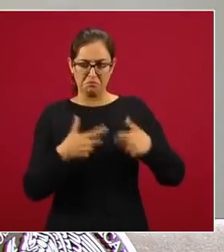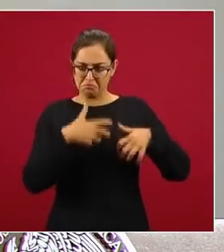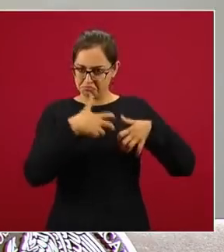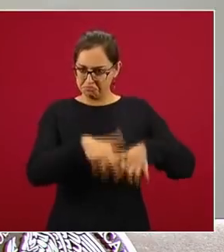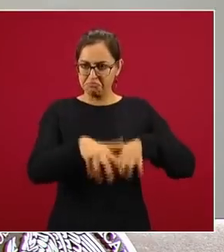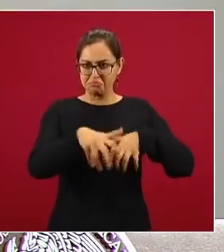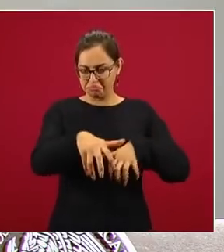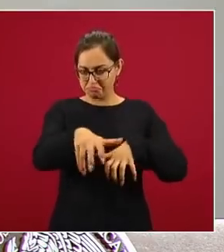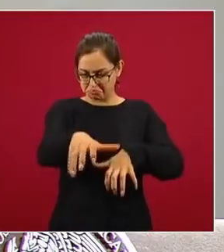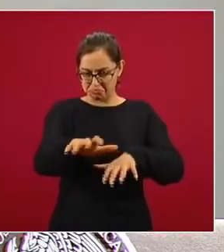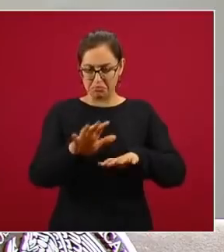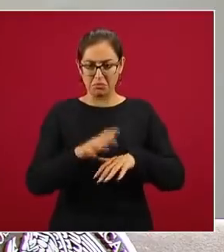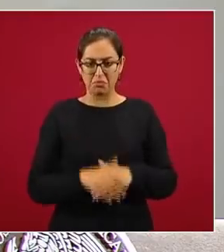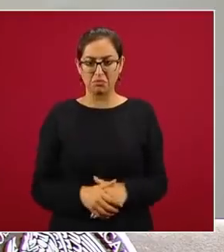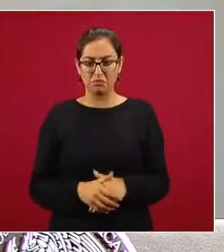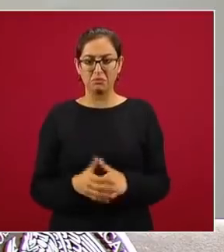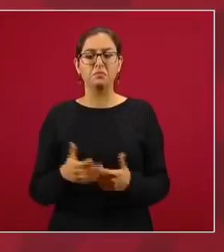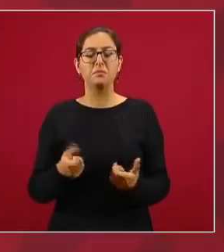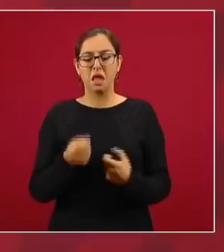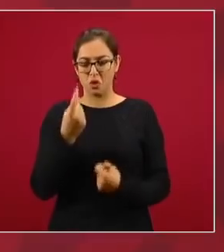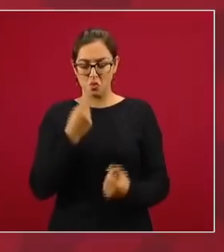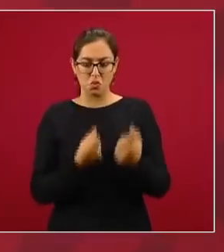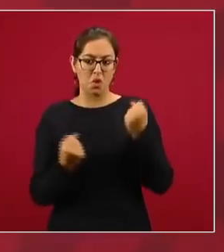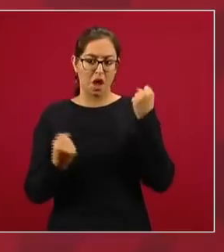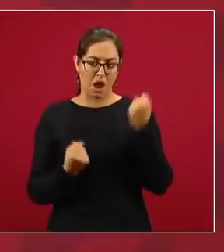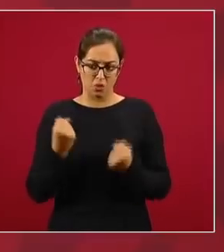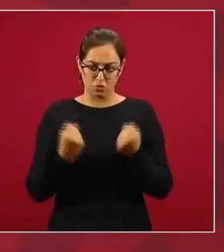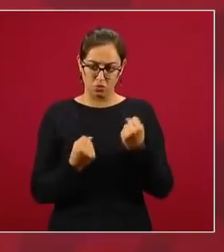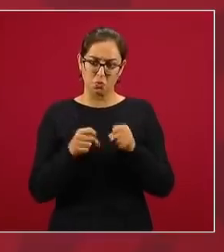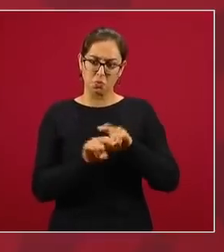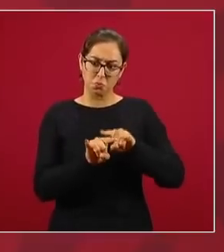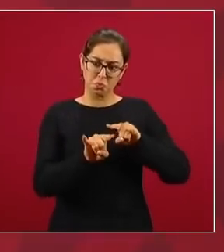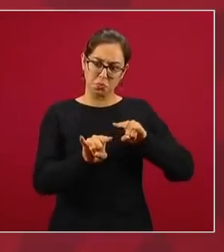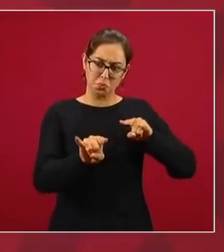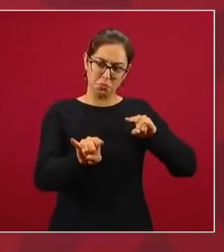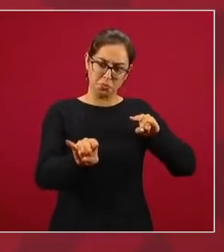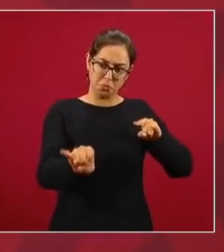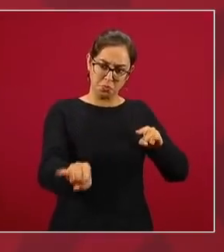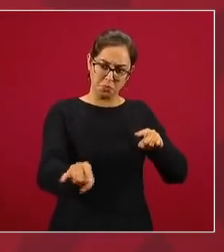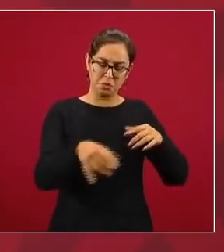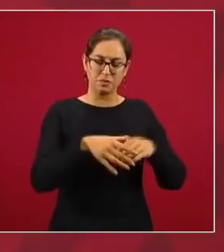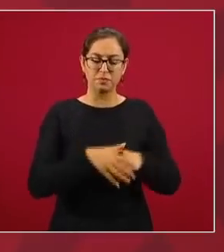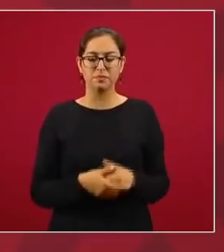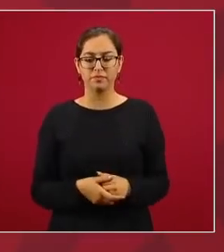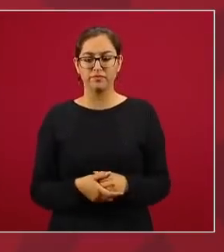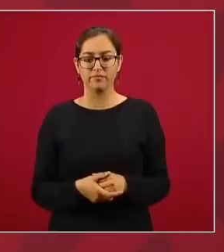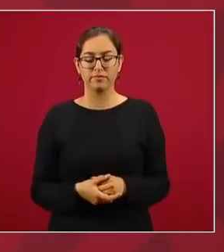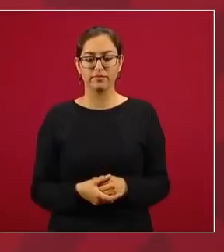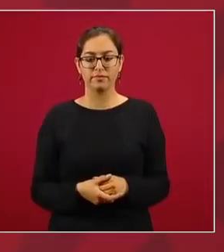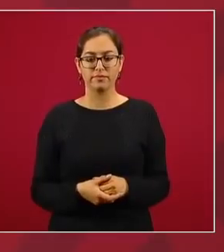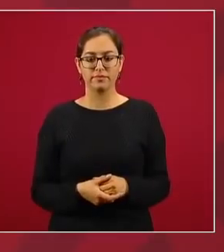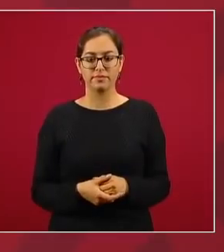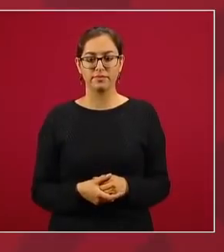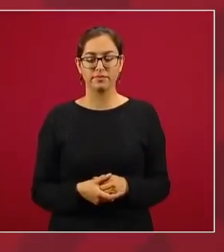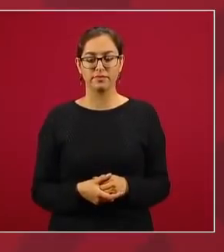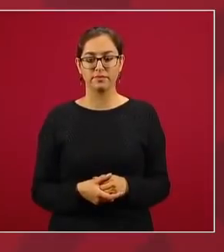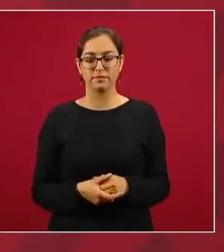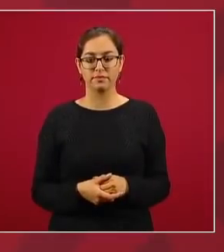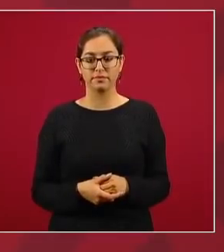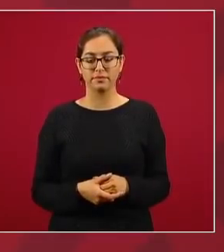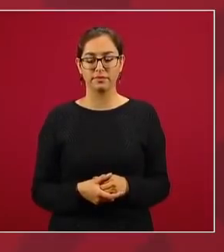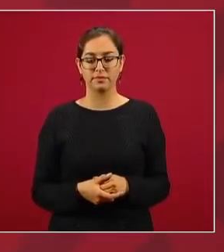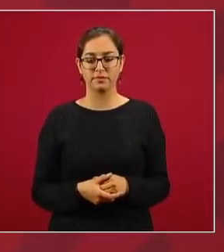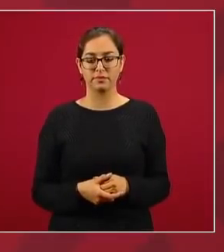reporte, en vehículos. Aquí también tienen que tomar en cuenta cómo